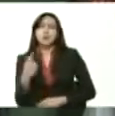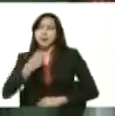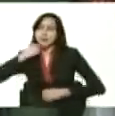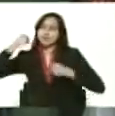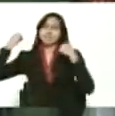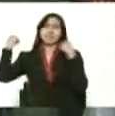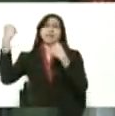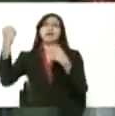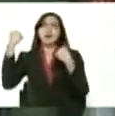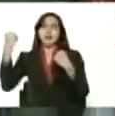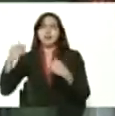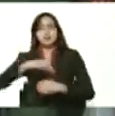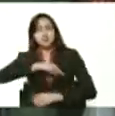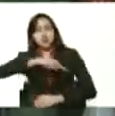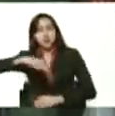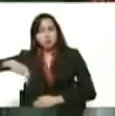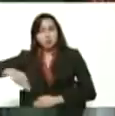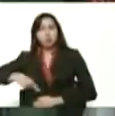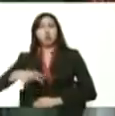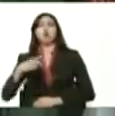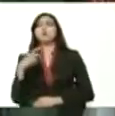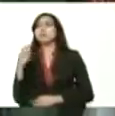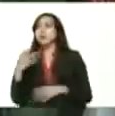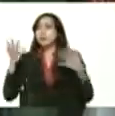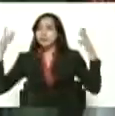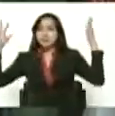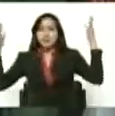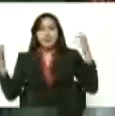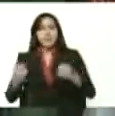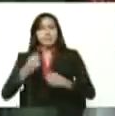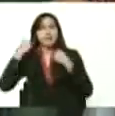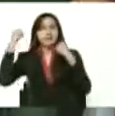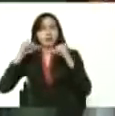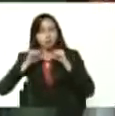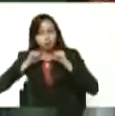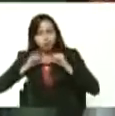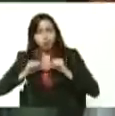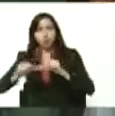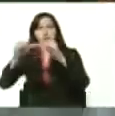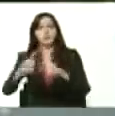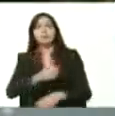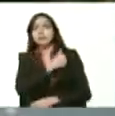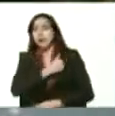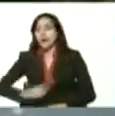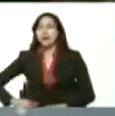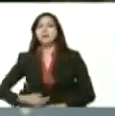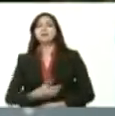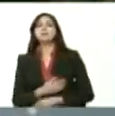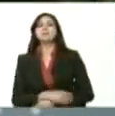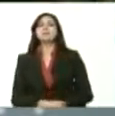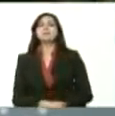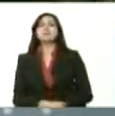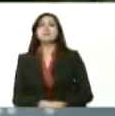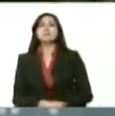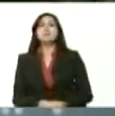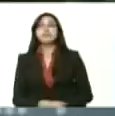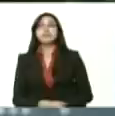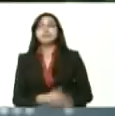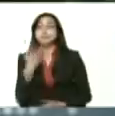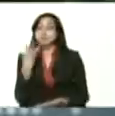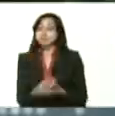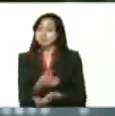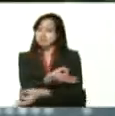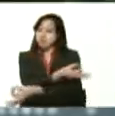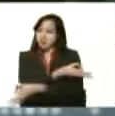y nosotros vencemos adelante presidente excelente maturín